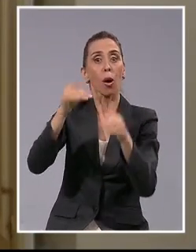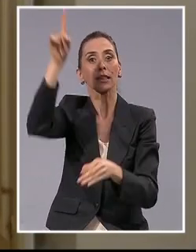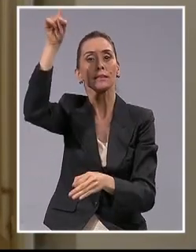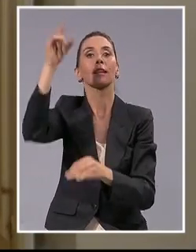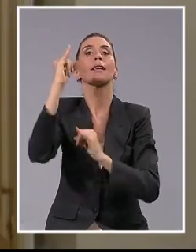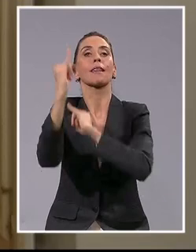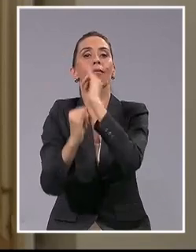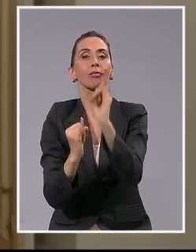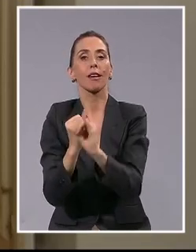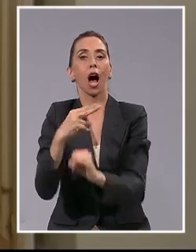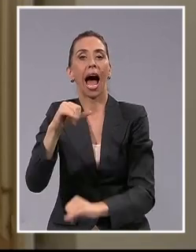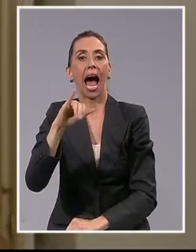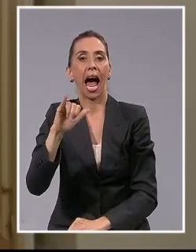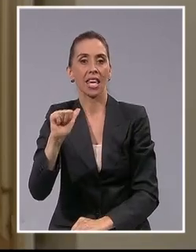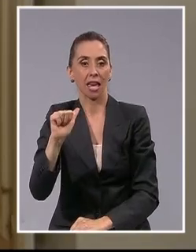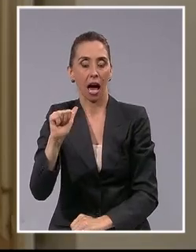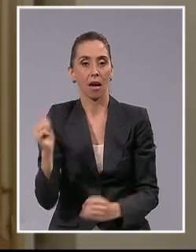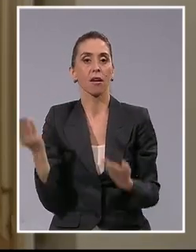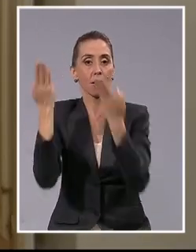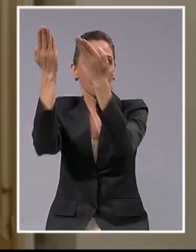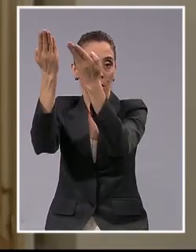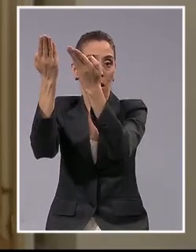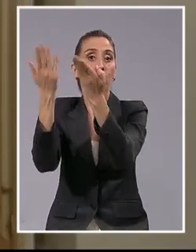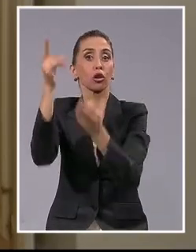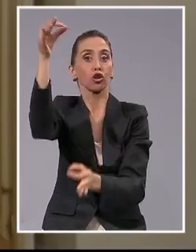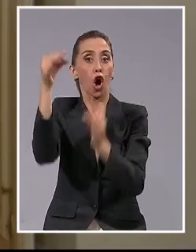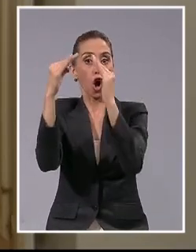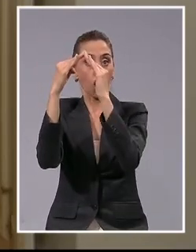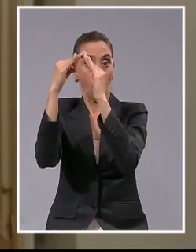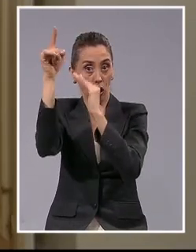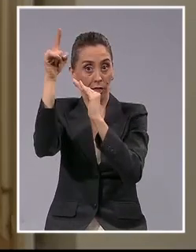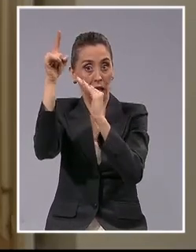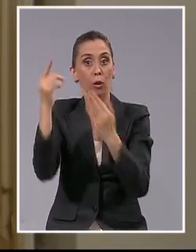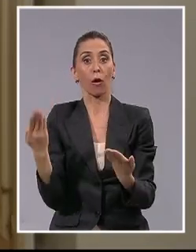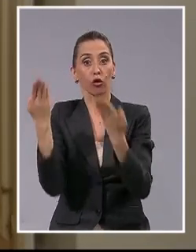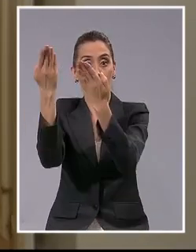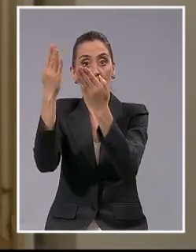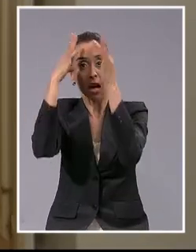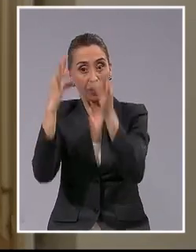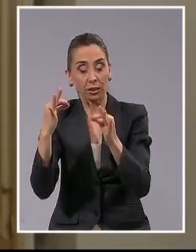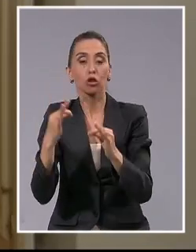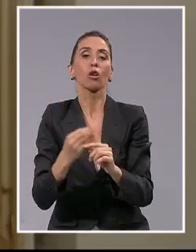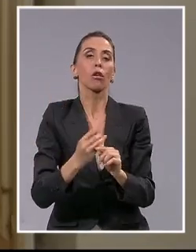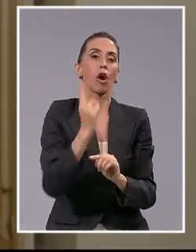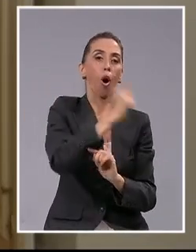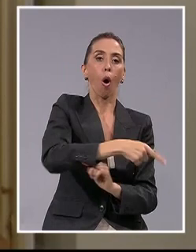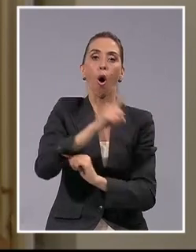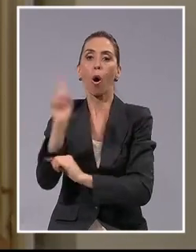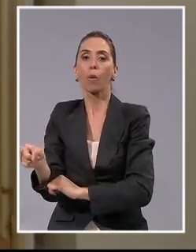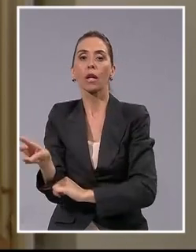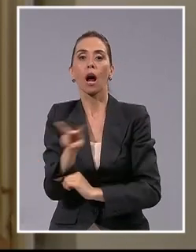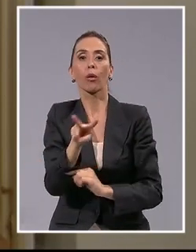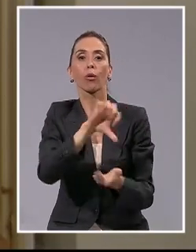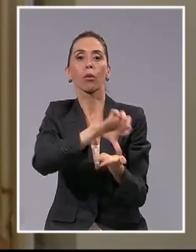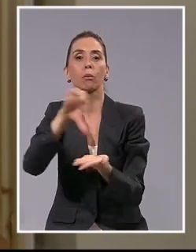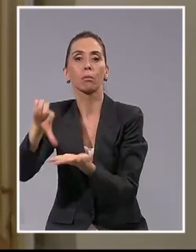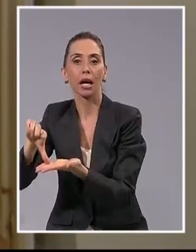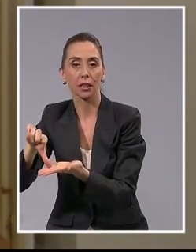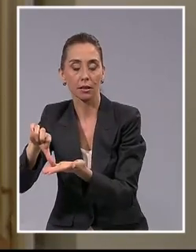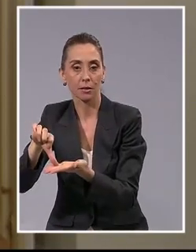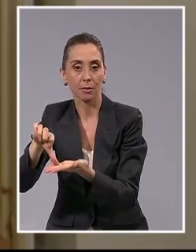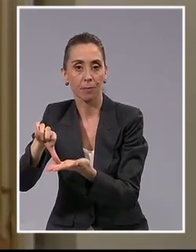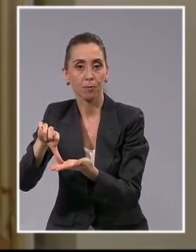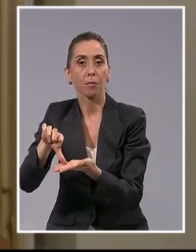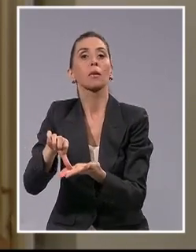y en consecuencia las decisiones de esta Corte son vinculantes para ambos países, los